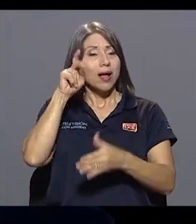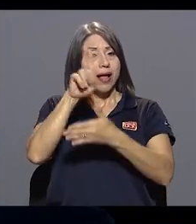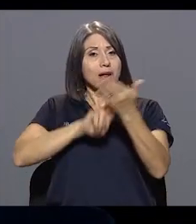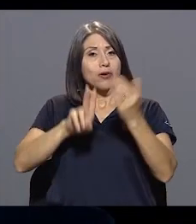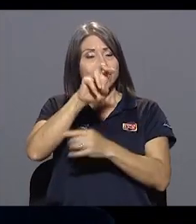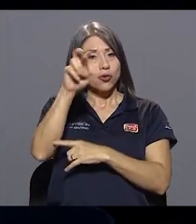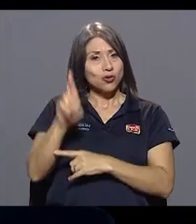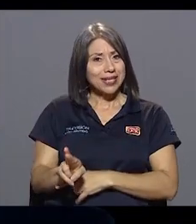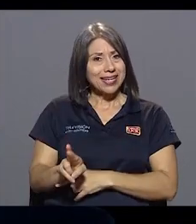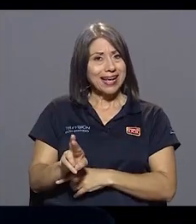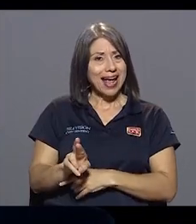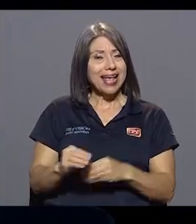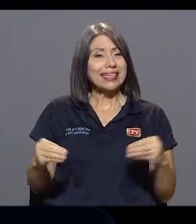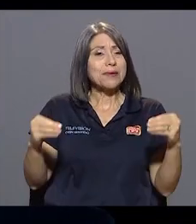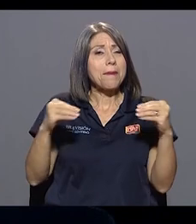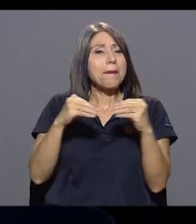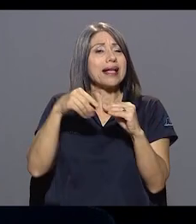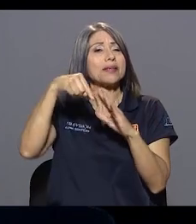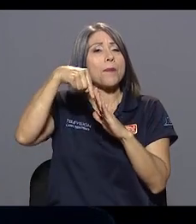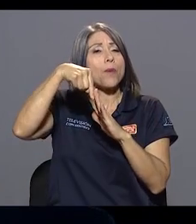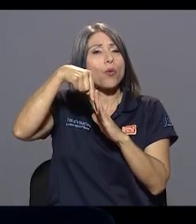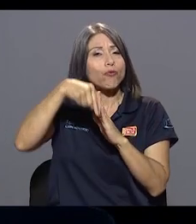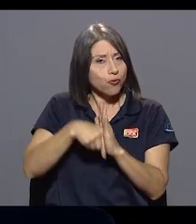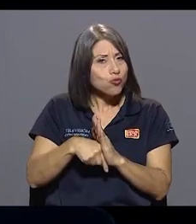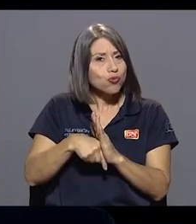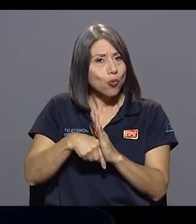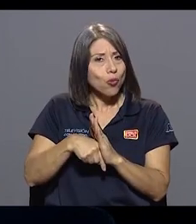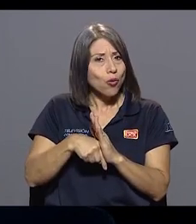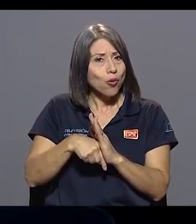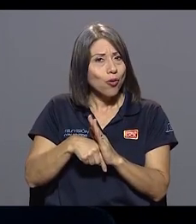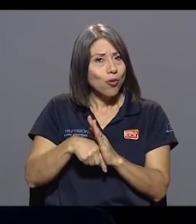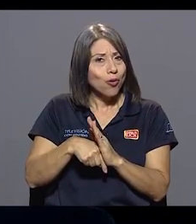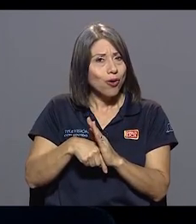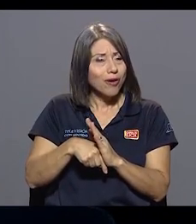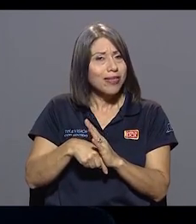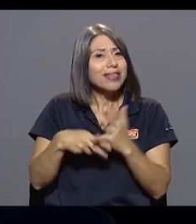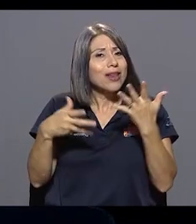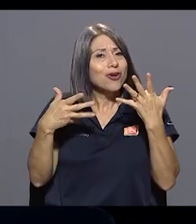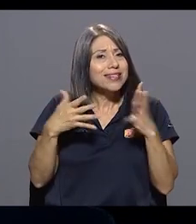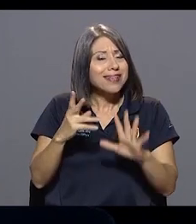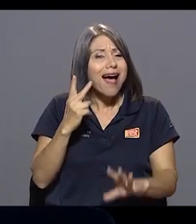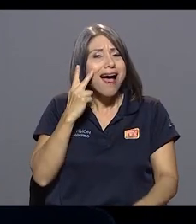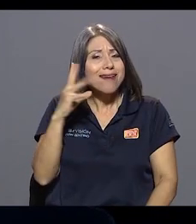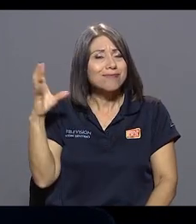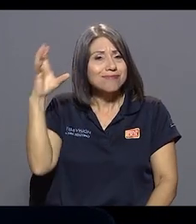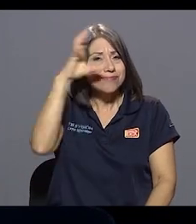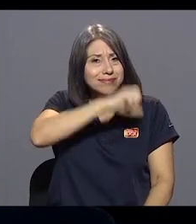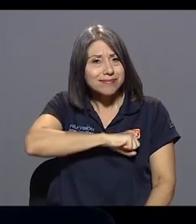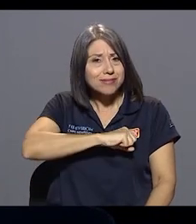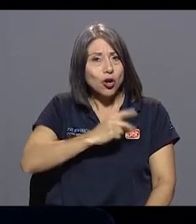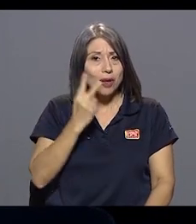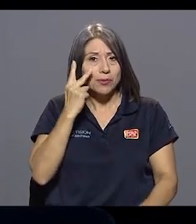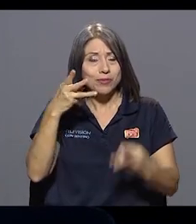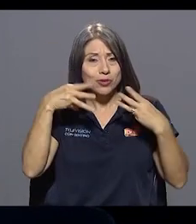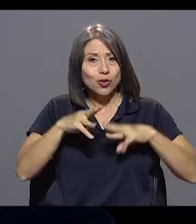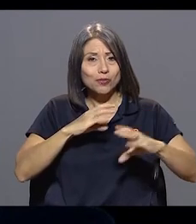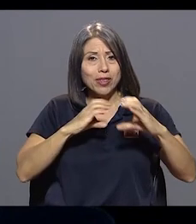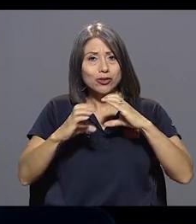Rica es mucho más profundo de lo que todavía ha salido en los medios. Es decir,